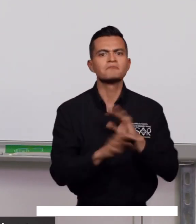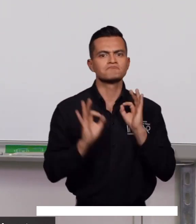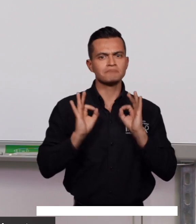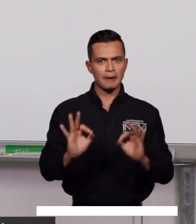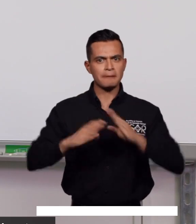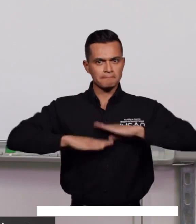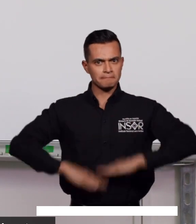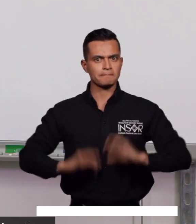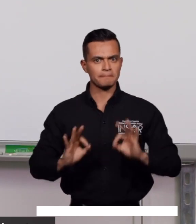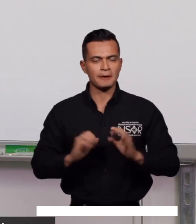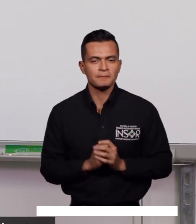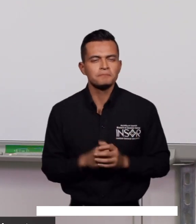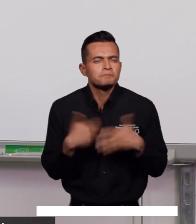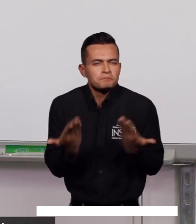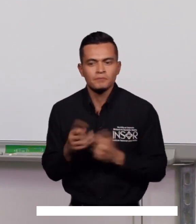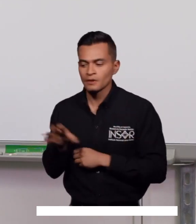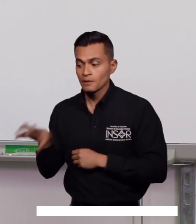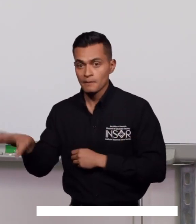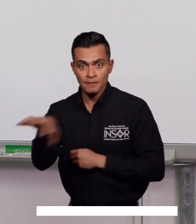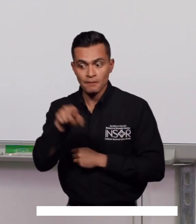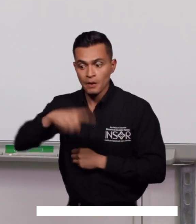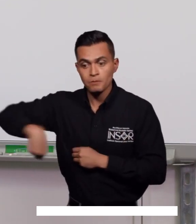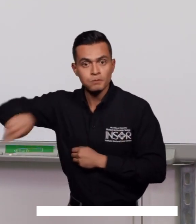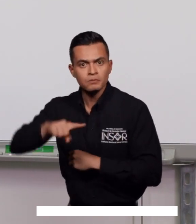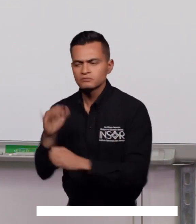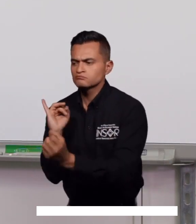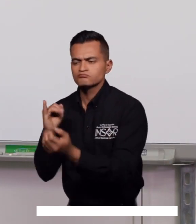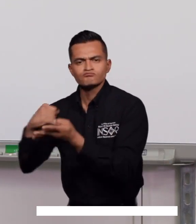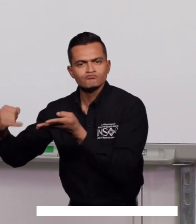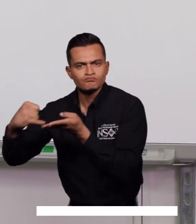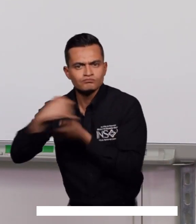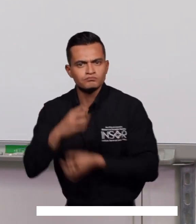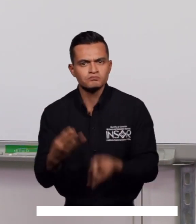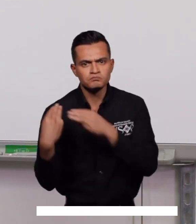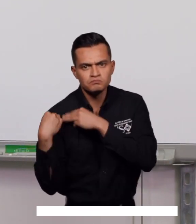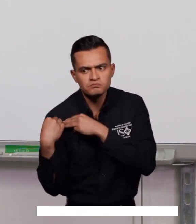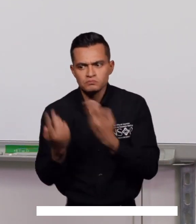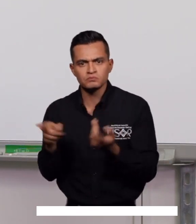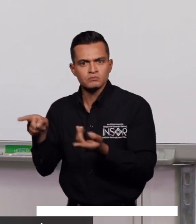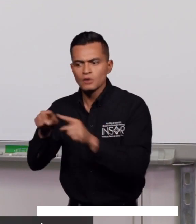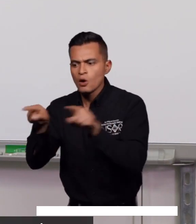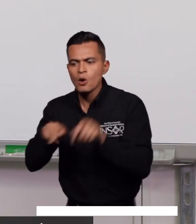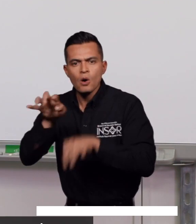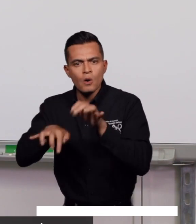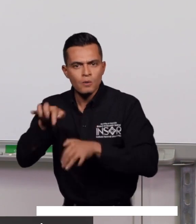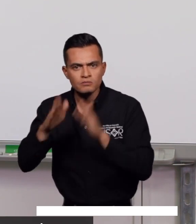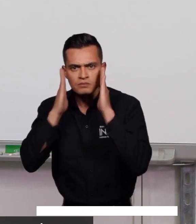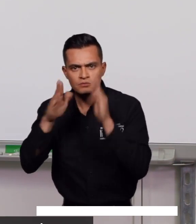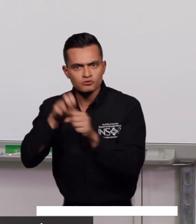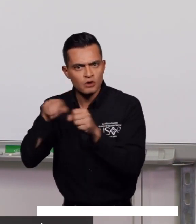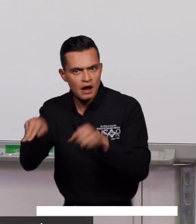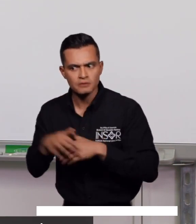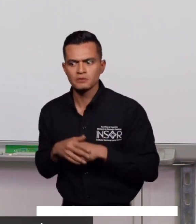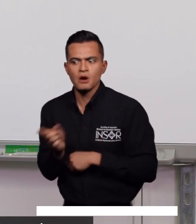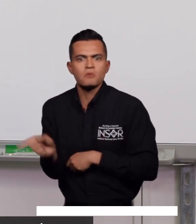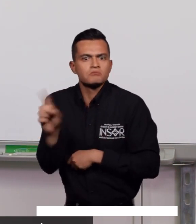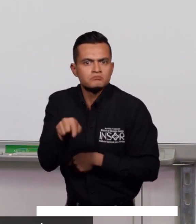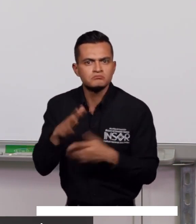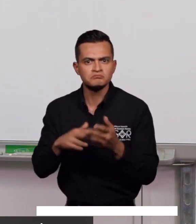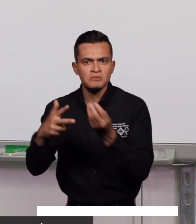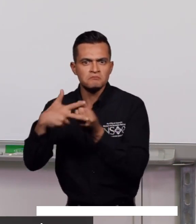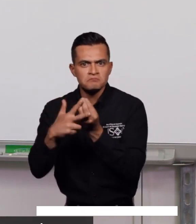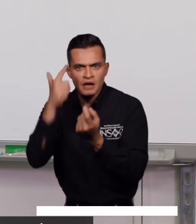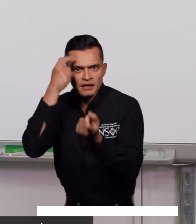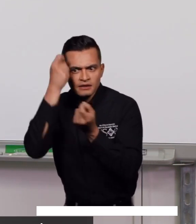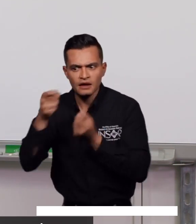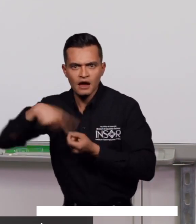largo de los lineamientos misionales que tiene cada una de las instituciones garantes de derechos, sus oficinas de atención al ciudadano y